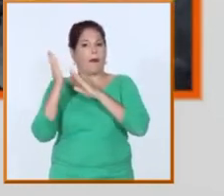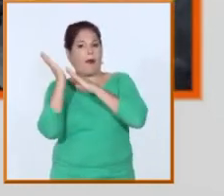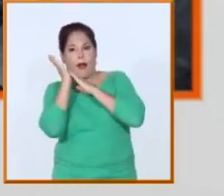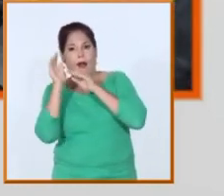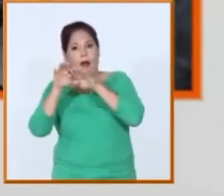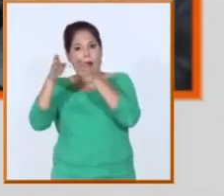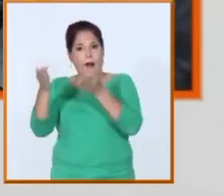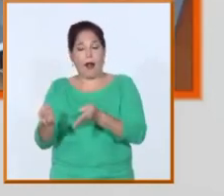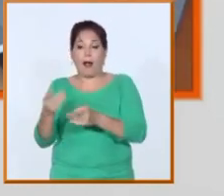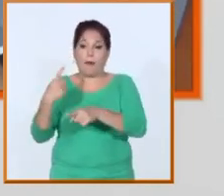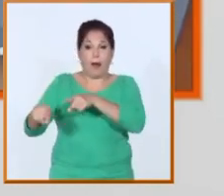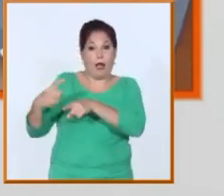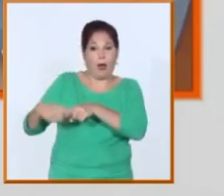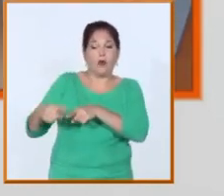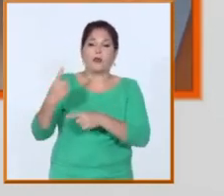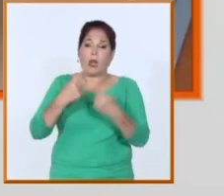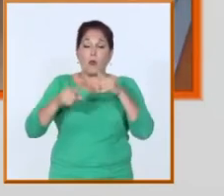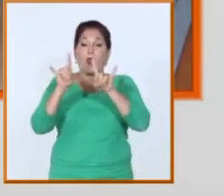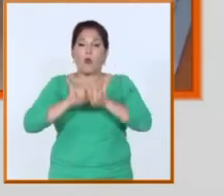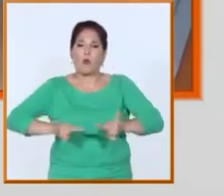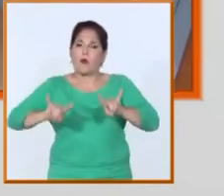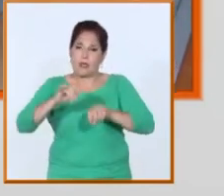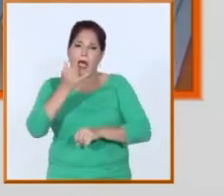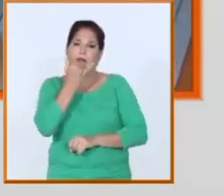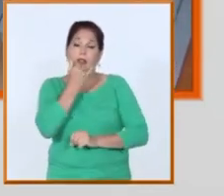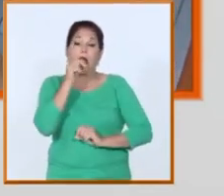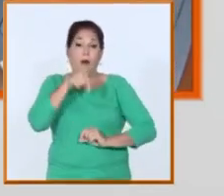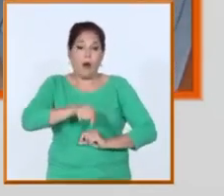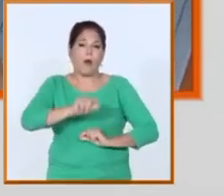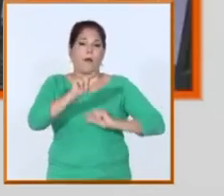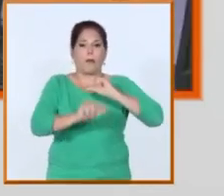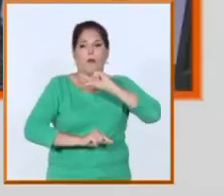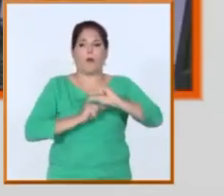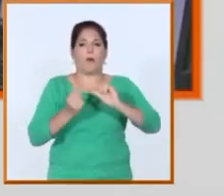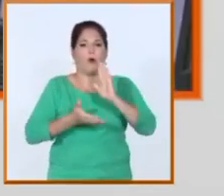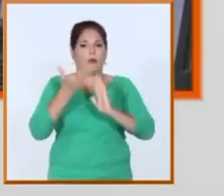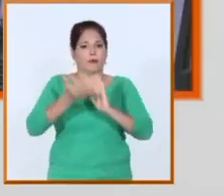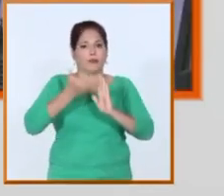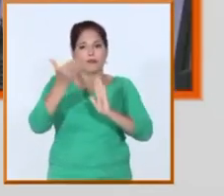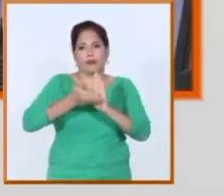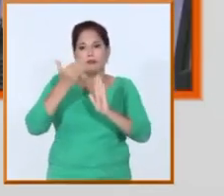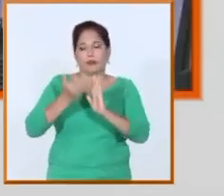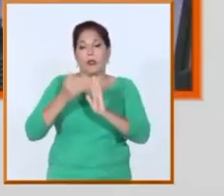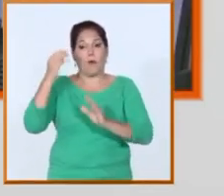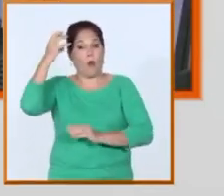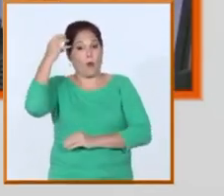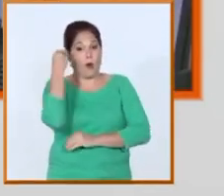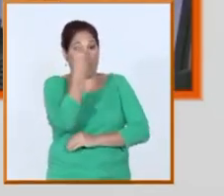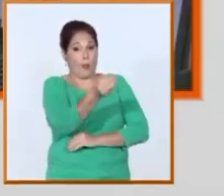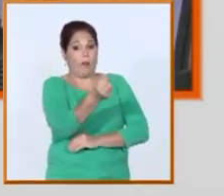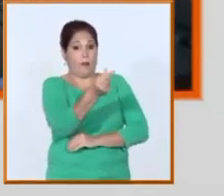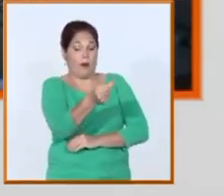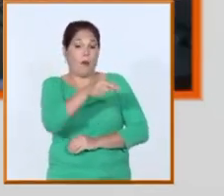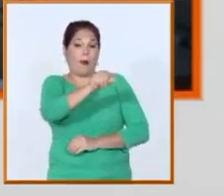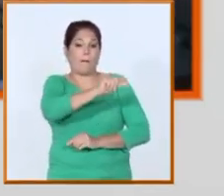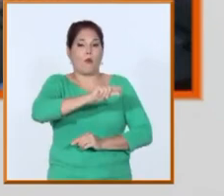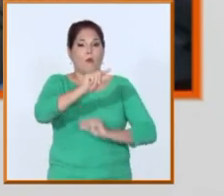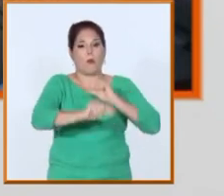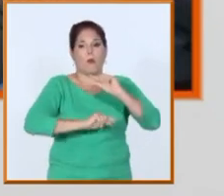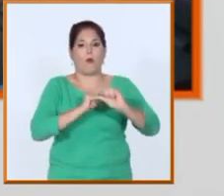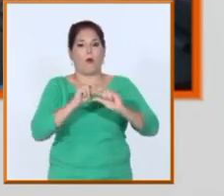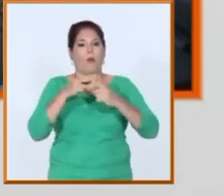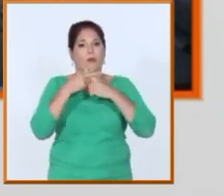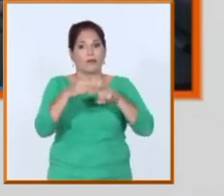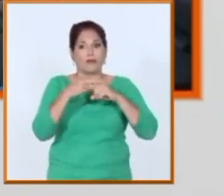infraestructura en varias instituciones se ha ido recuperando poco a poco primero con el apoyo presupuestario que eso requiere a partir de la